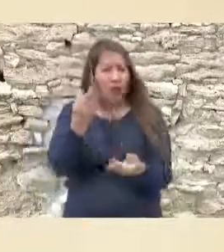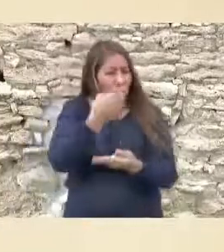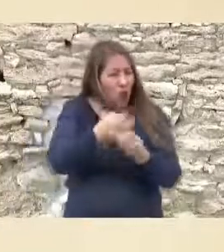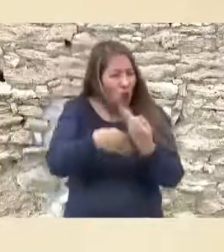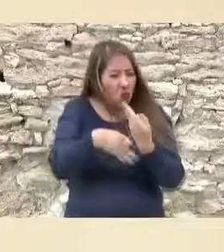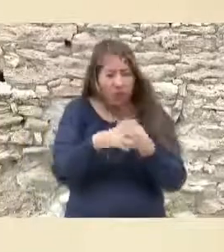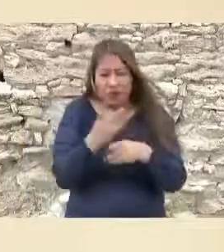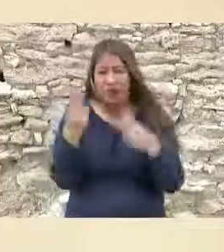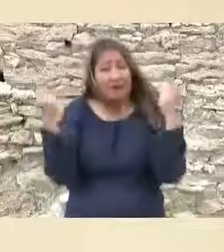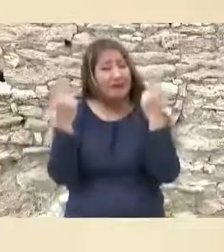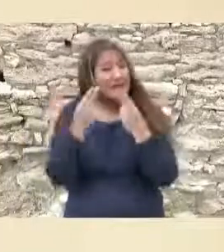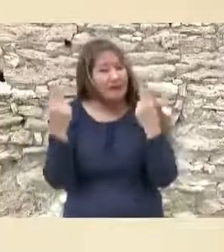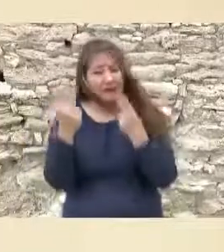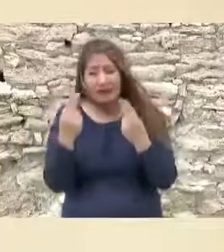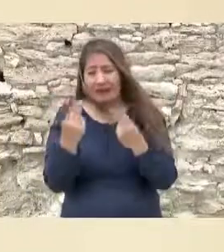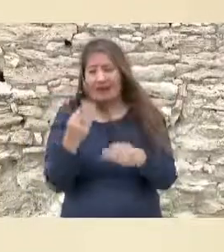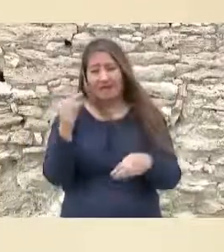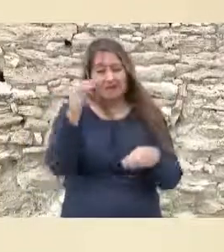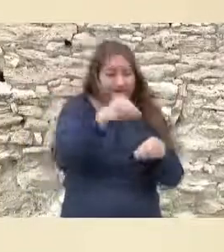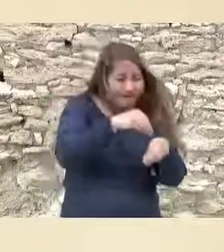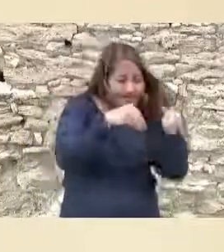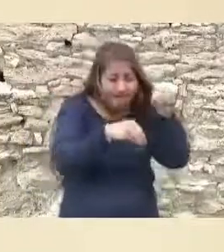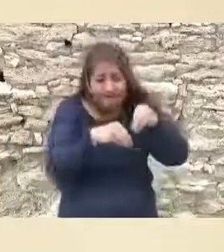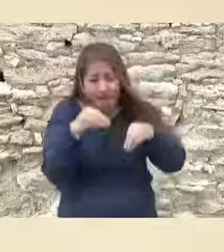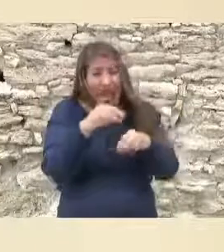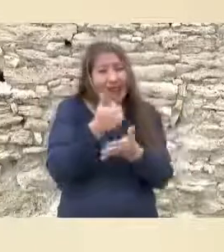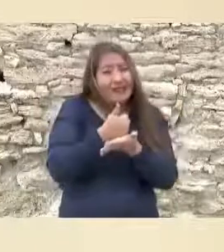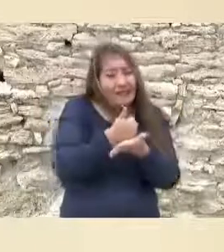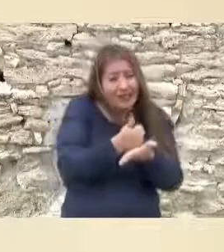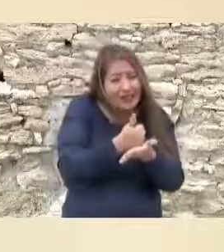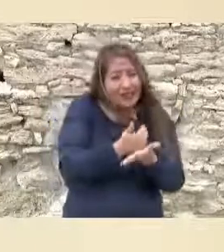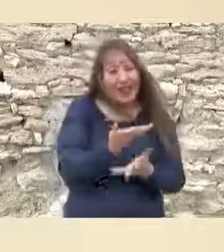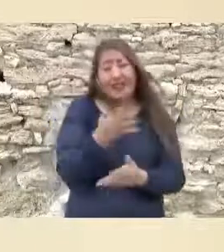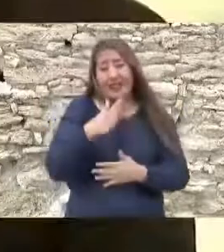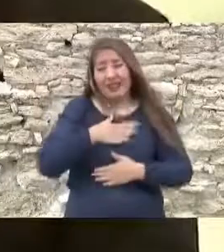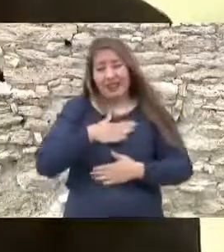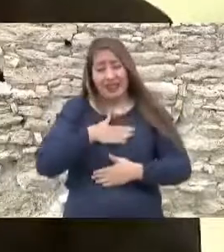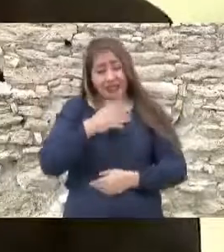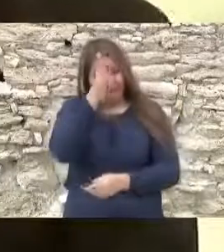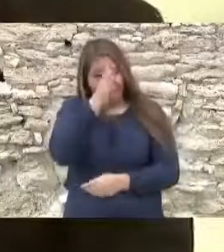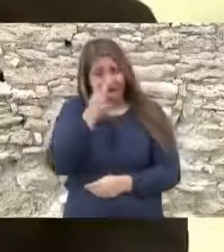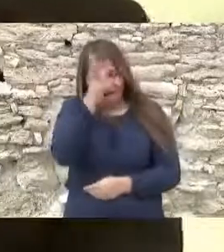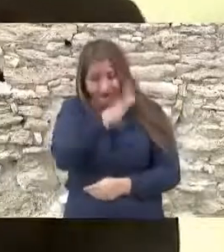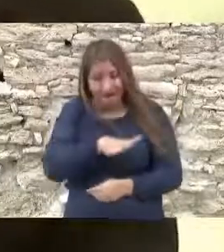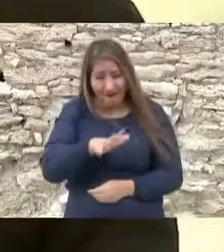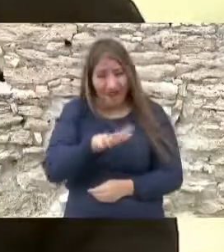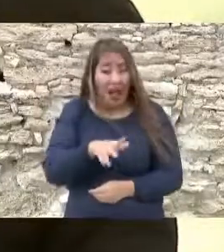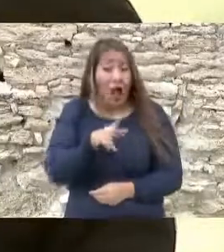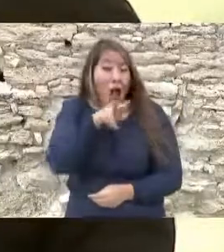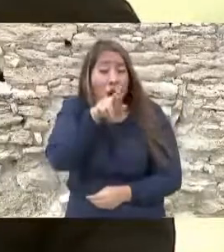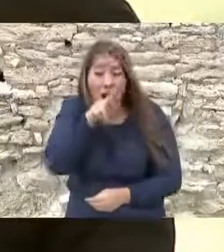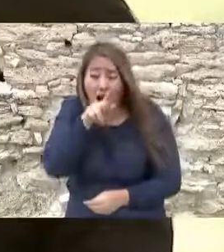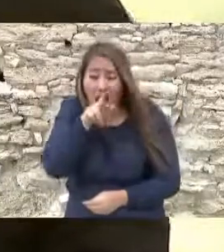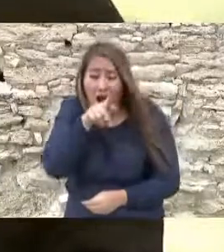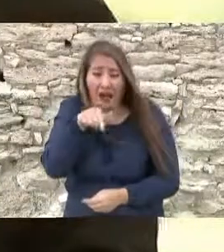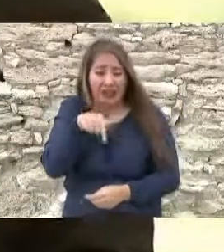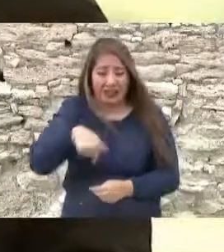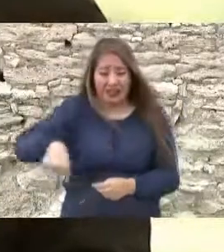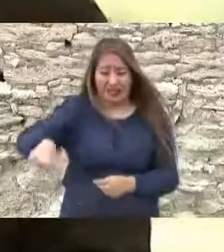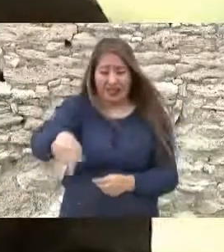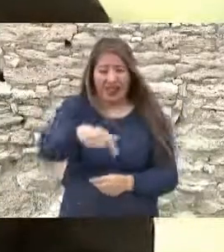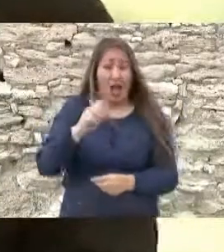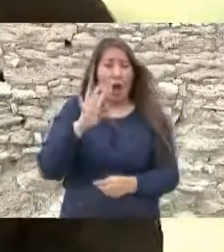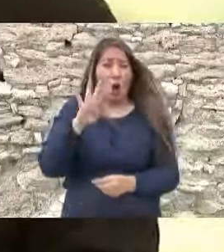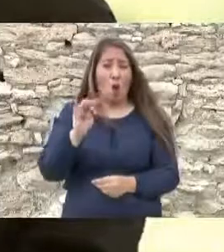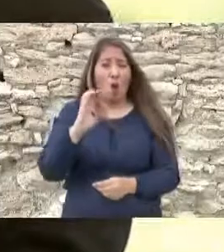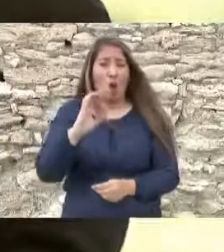de voluntades de todos los actores posibles. Nos preocupa y nos ocupa la severa alteración de la que ha sido objeto el Valle de